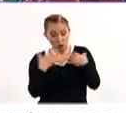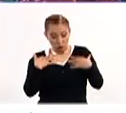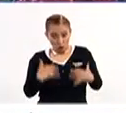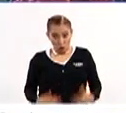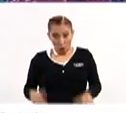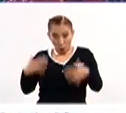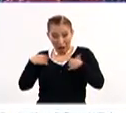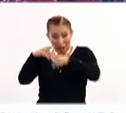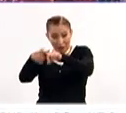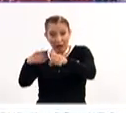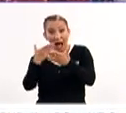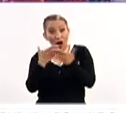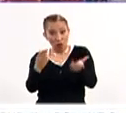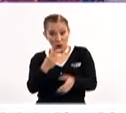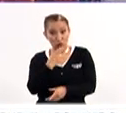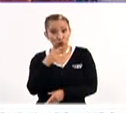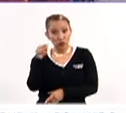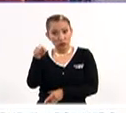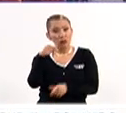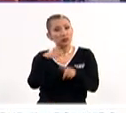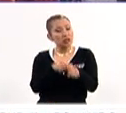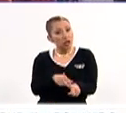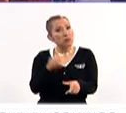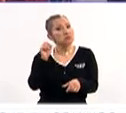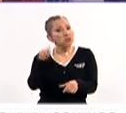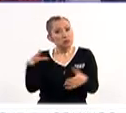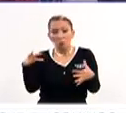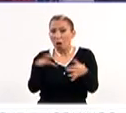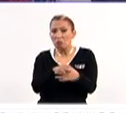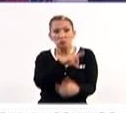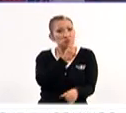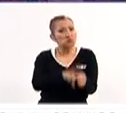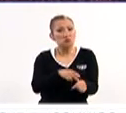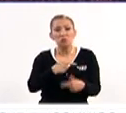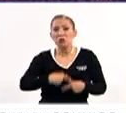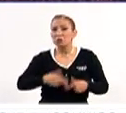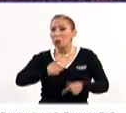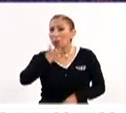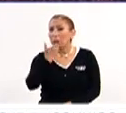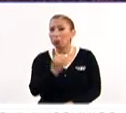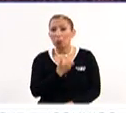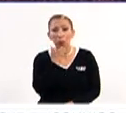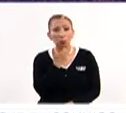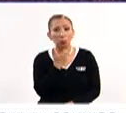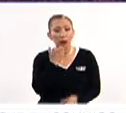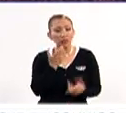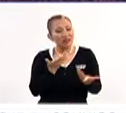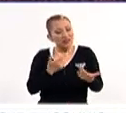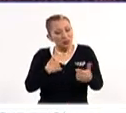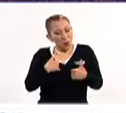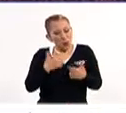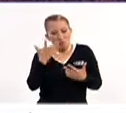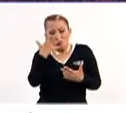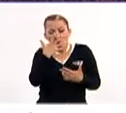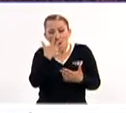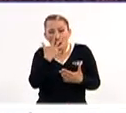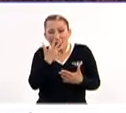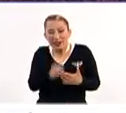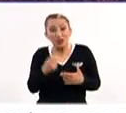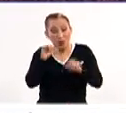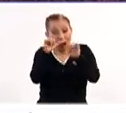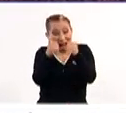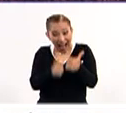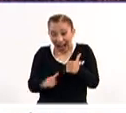trajes que hoy se usan, sigan siendo parte de la naturaleza de la gente. Entonces, sí siento que lo hermoso del